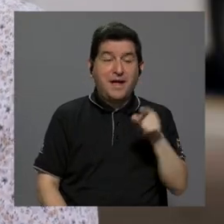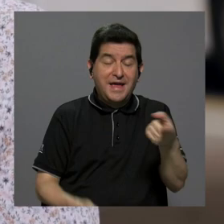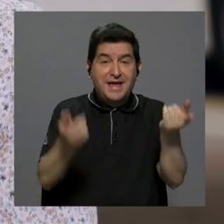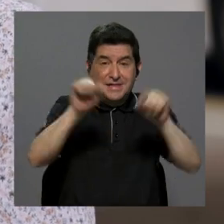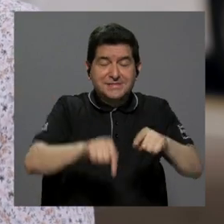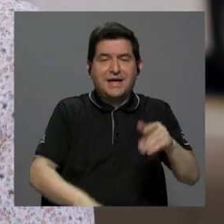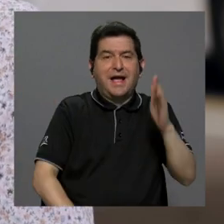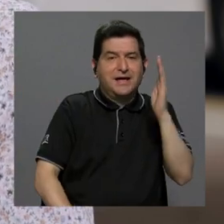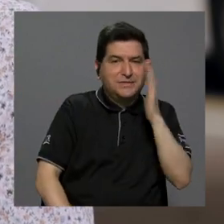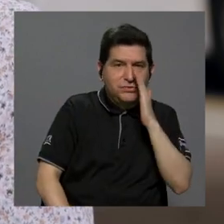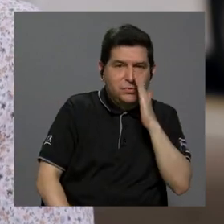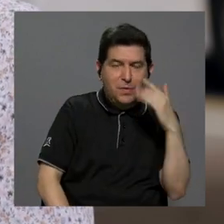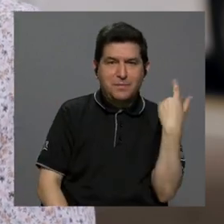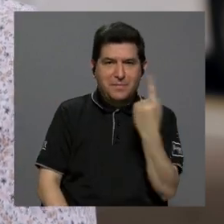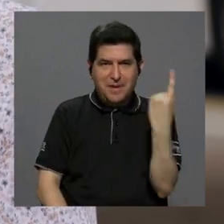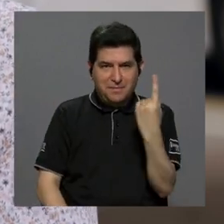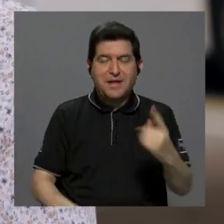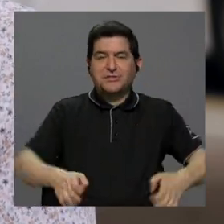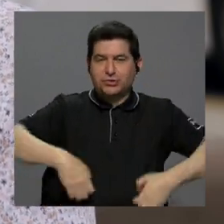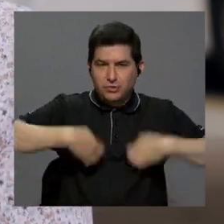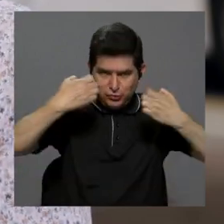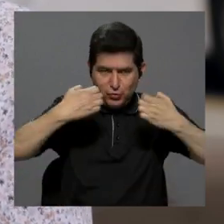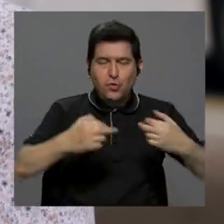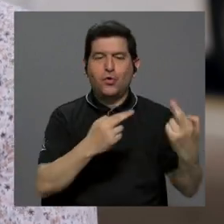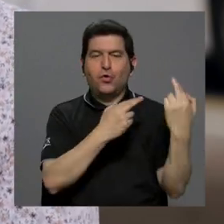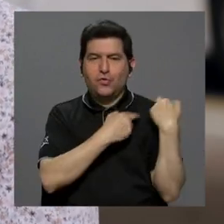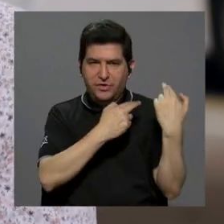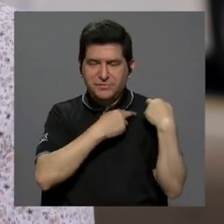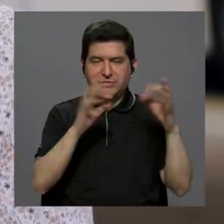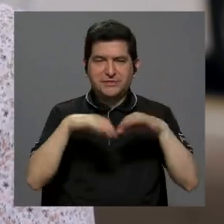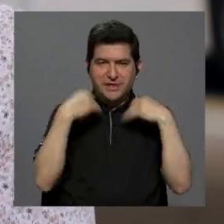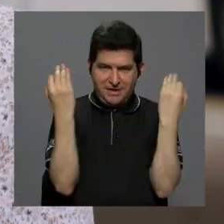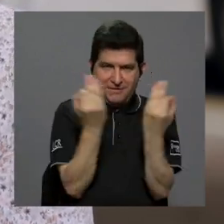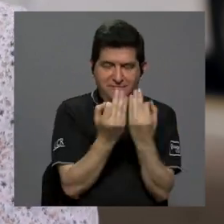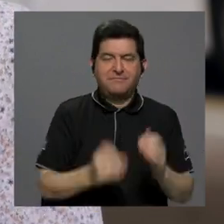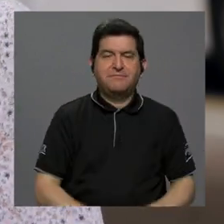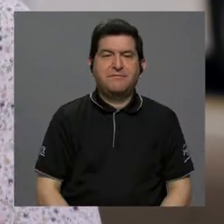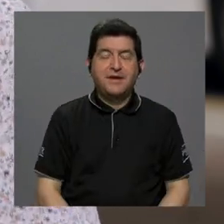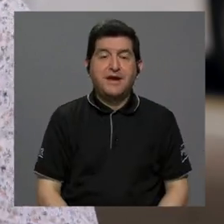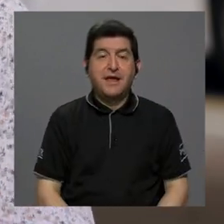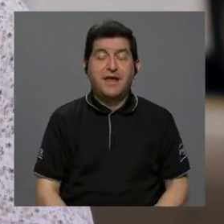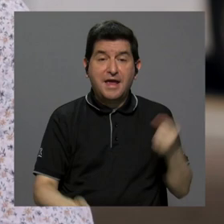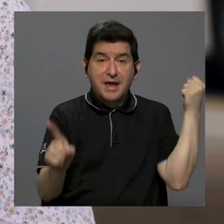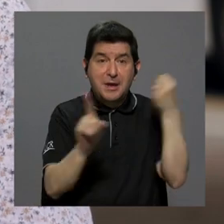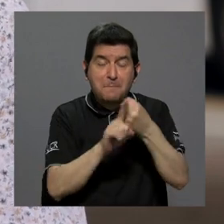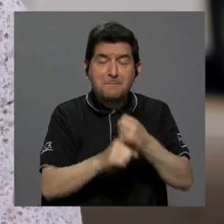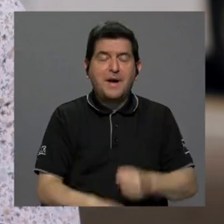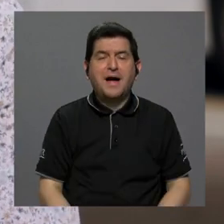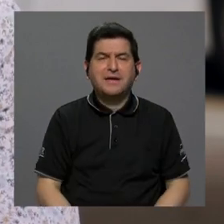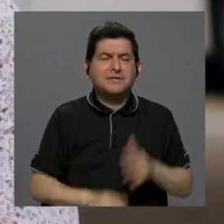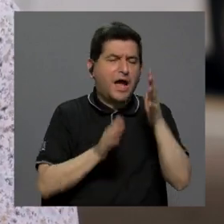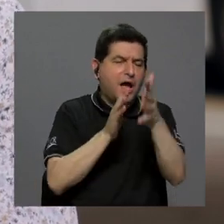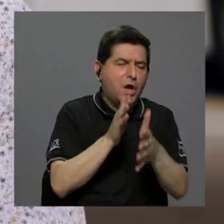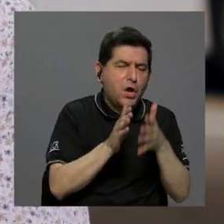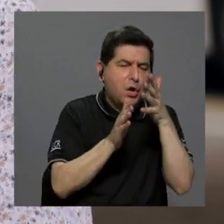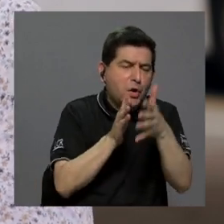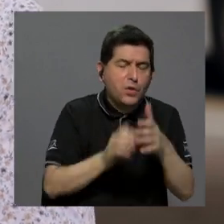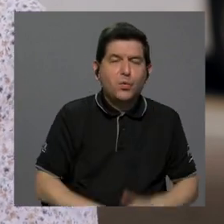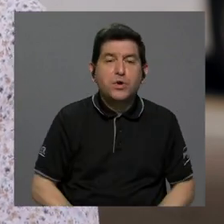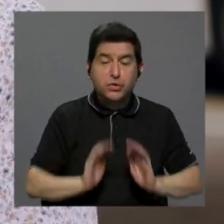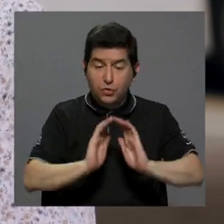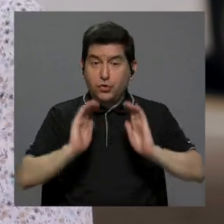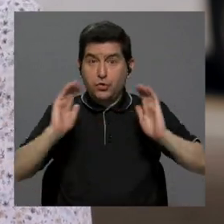existe una figura materna a cargo de la familia. Va a impactar en las labores de